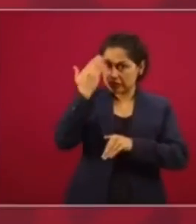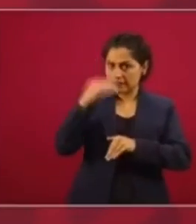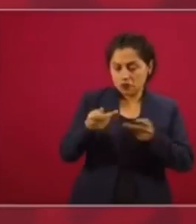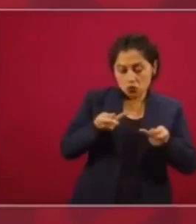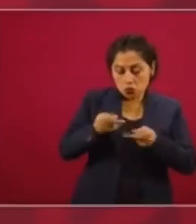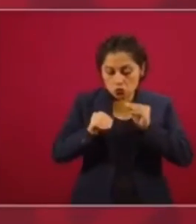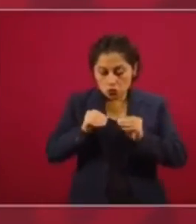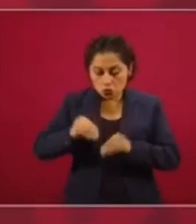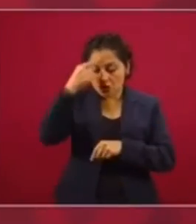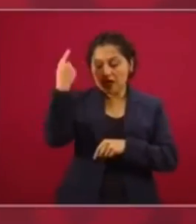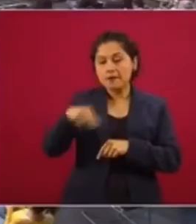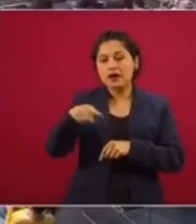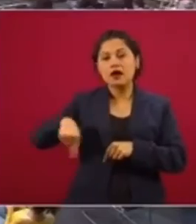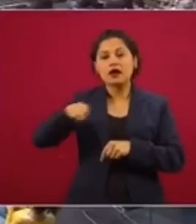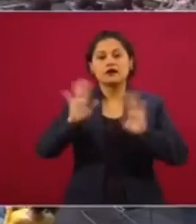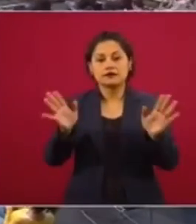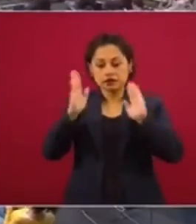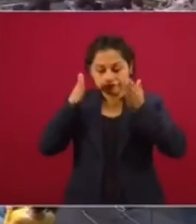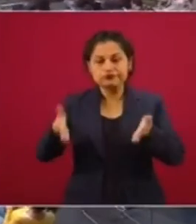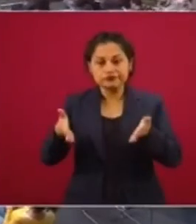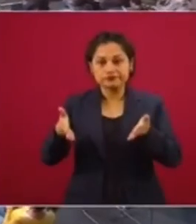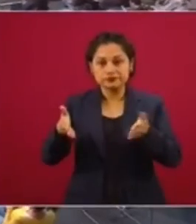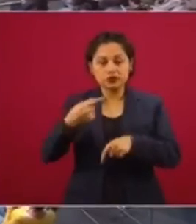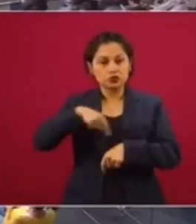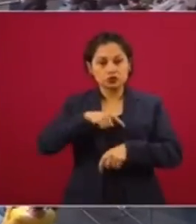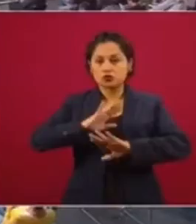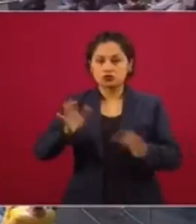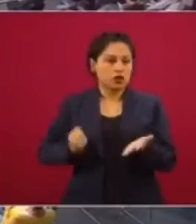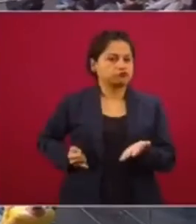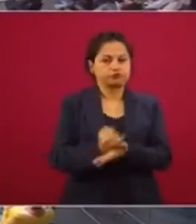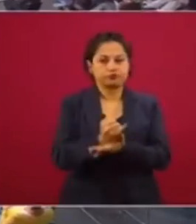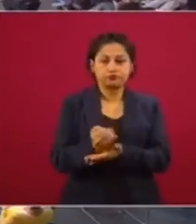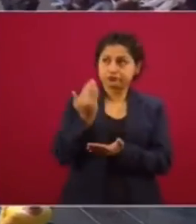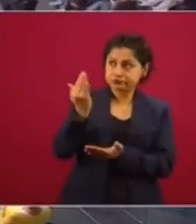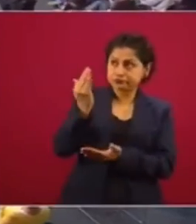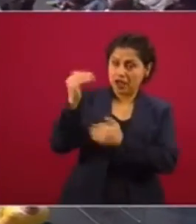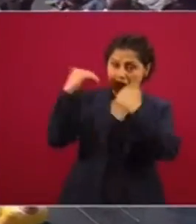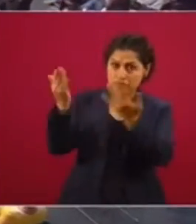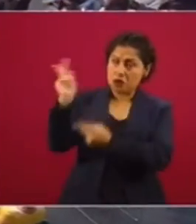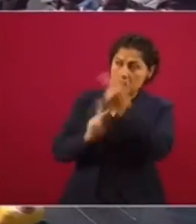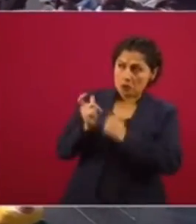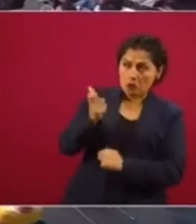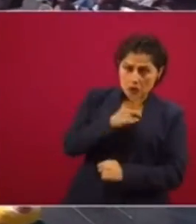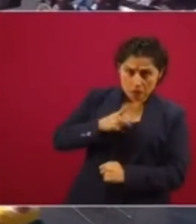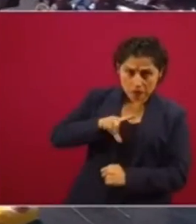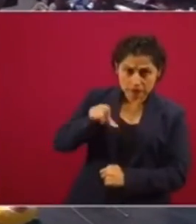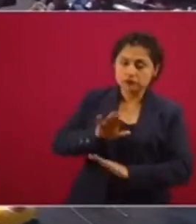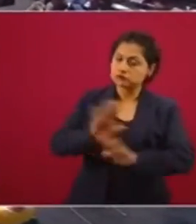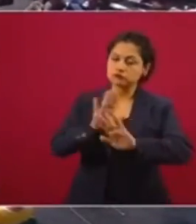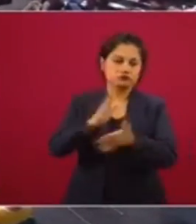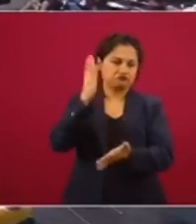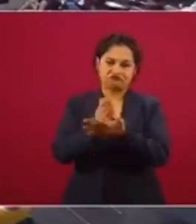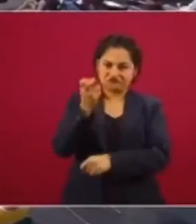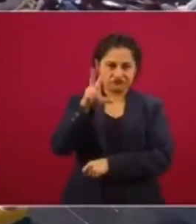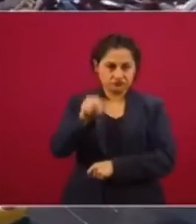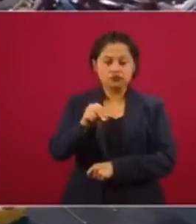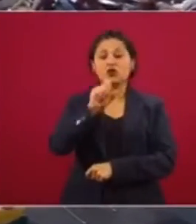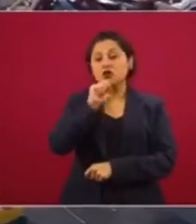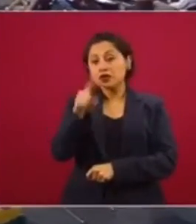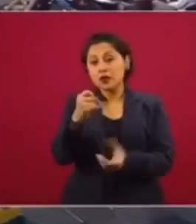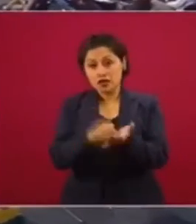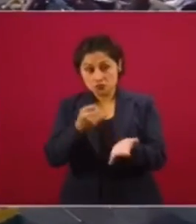decidimos no recurrir a la deuda. Decidimos no aumentar impuestos.